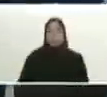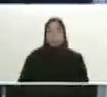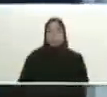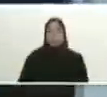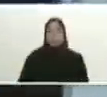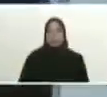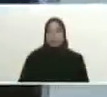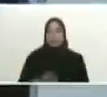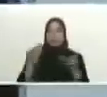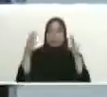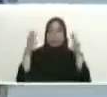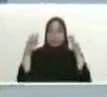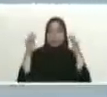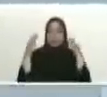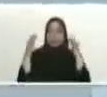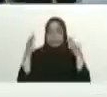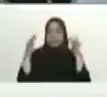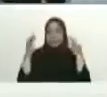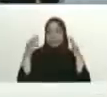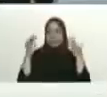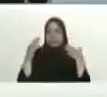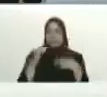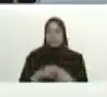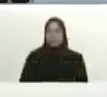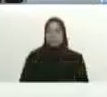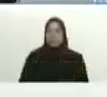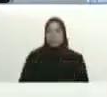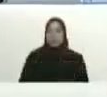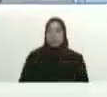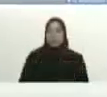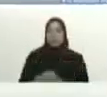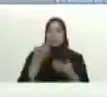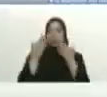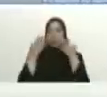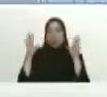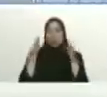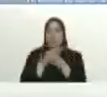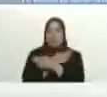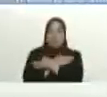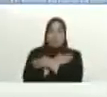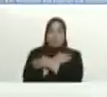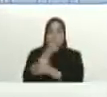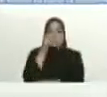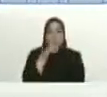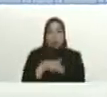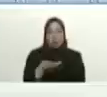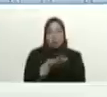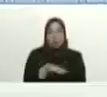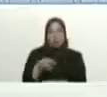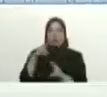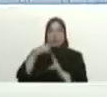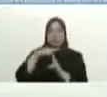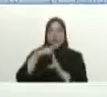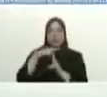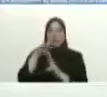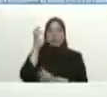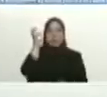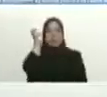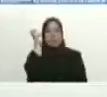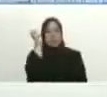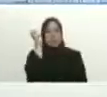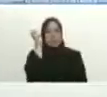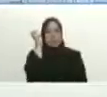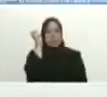venceremos venceremos venceremos siempre un aplauso al pueblo del Táchira estas mujeres mira puras mujeres puras